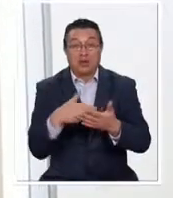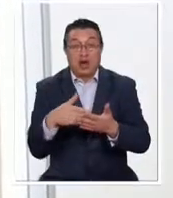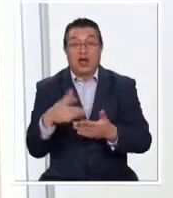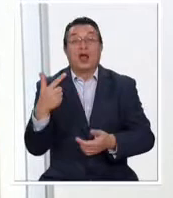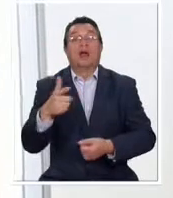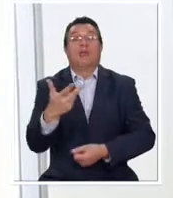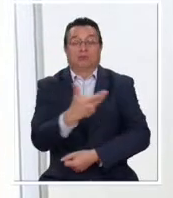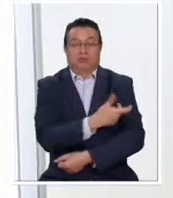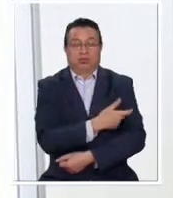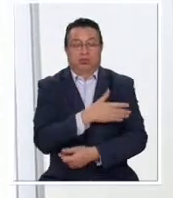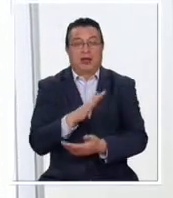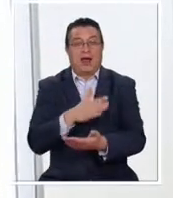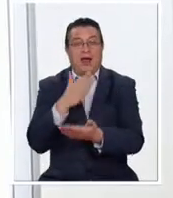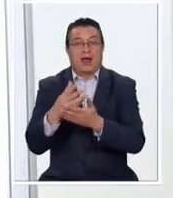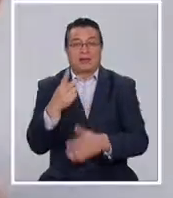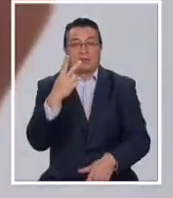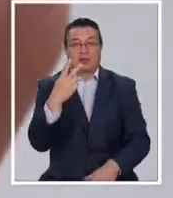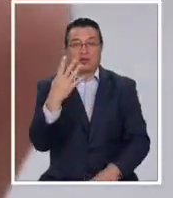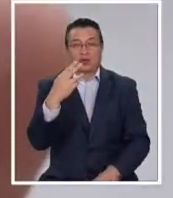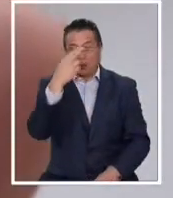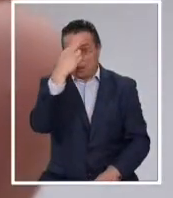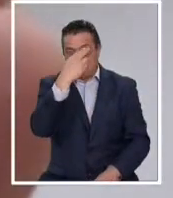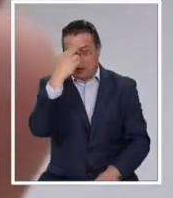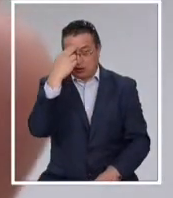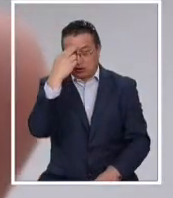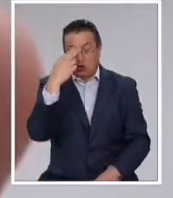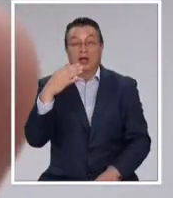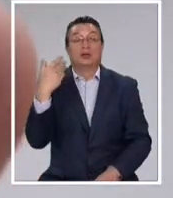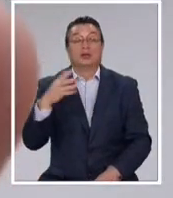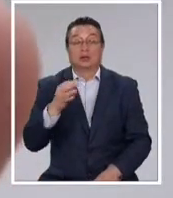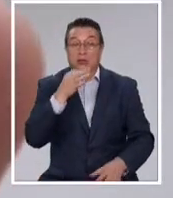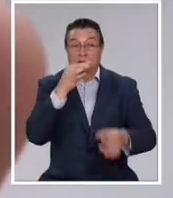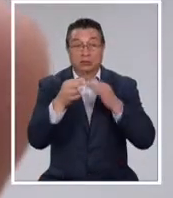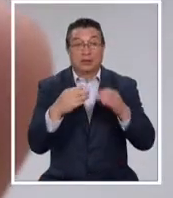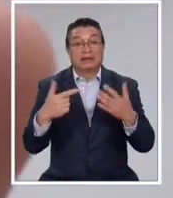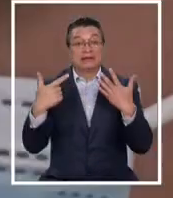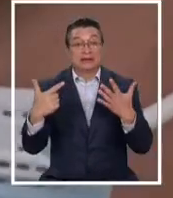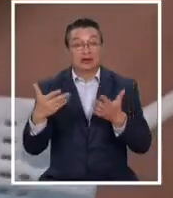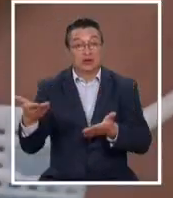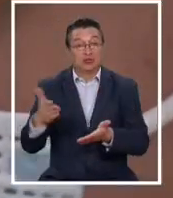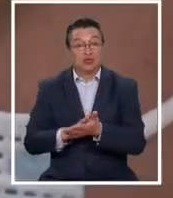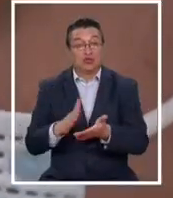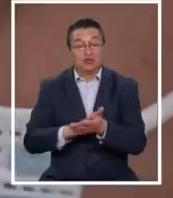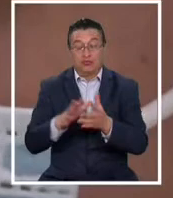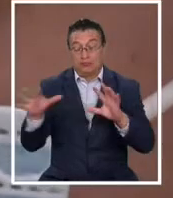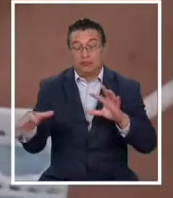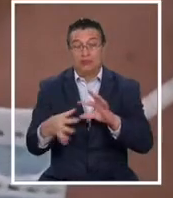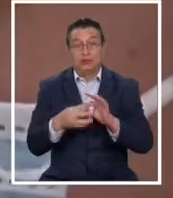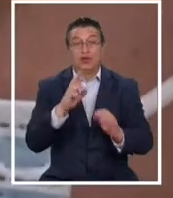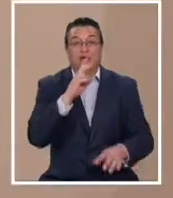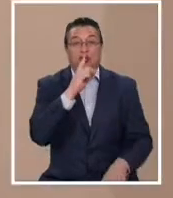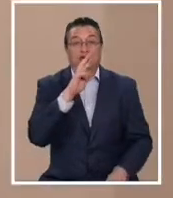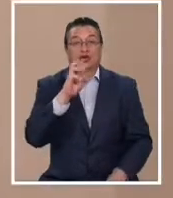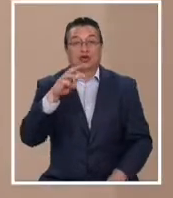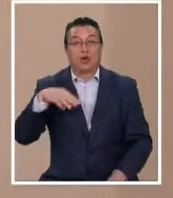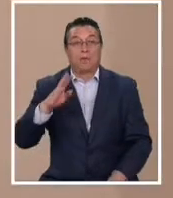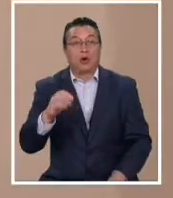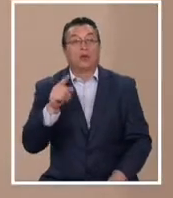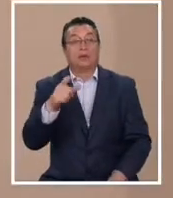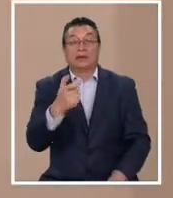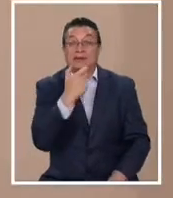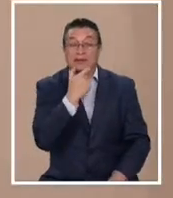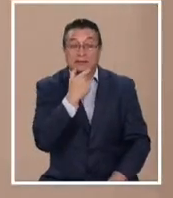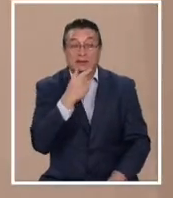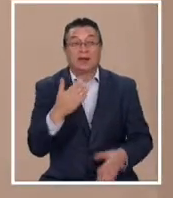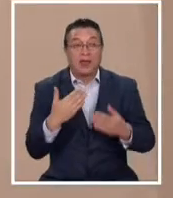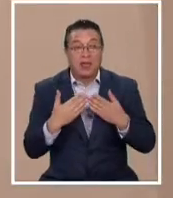administradas hasta el 24 de marzo. Aunque lo que más alarma son las siete muertes que se han asociado a las trombos. Gran Bretaña, de hecho, informó